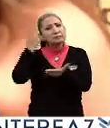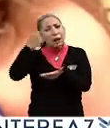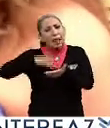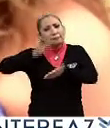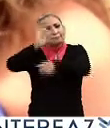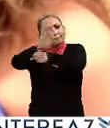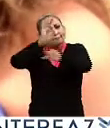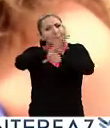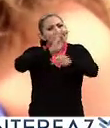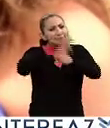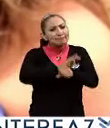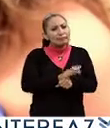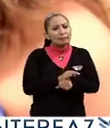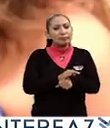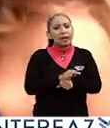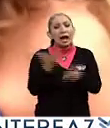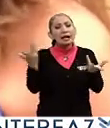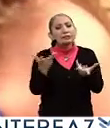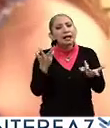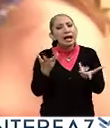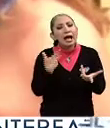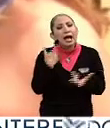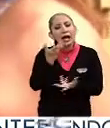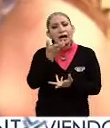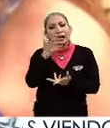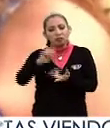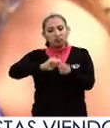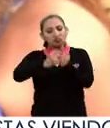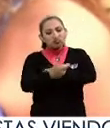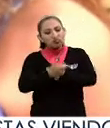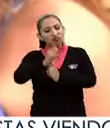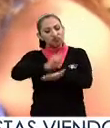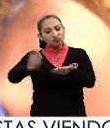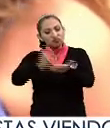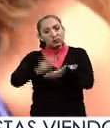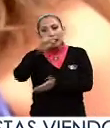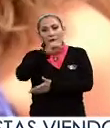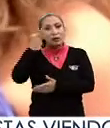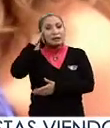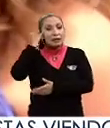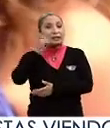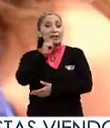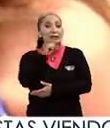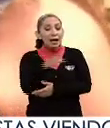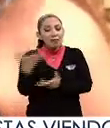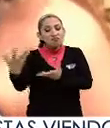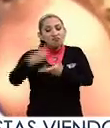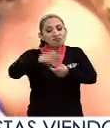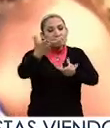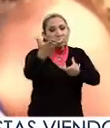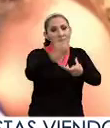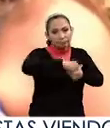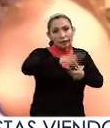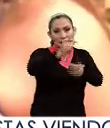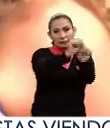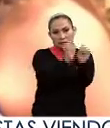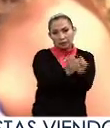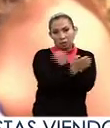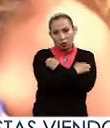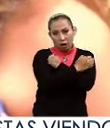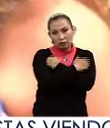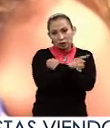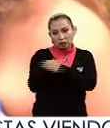en el sentido de hacer una tradición escrita de las lenguas indígenas y también de integrarlos, por ejemplo, al sistema